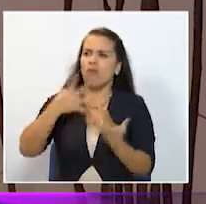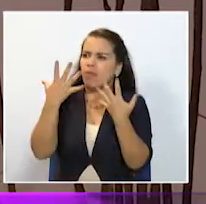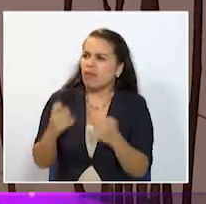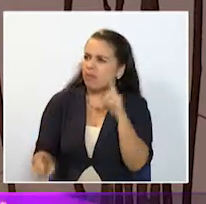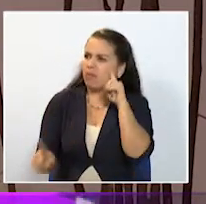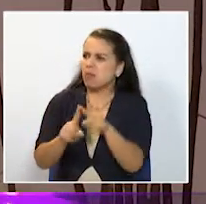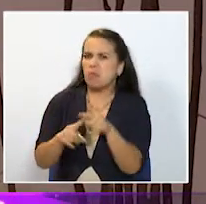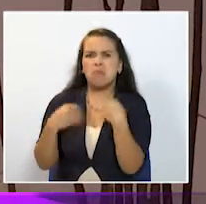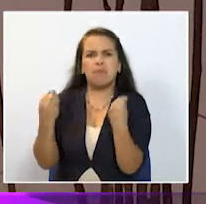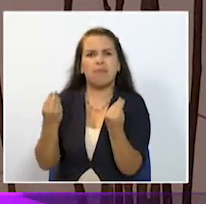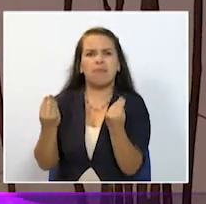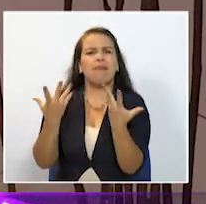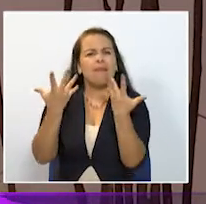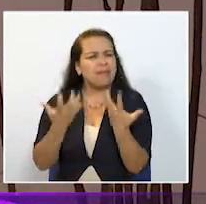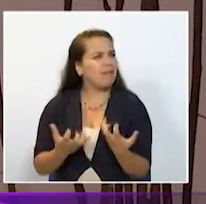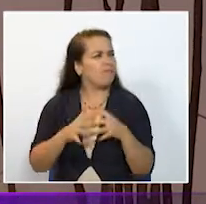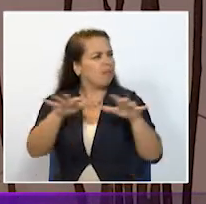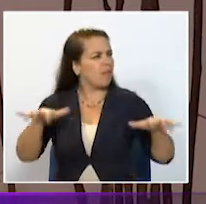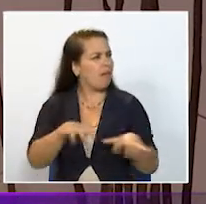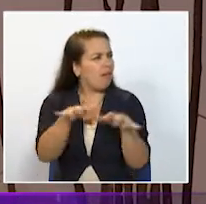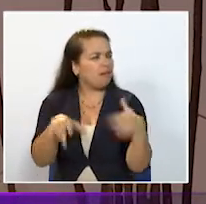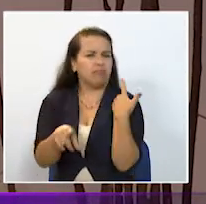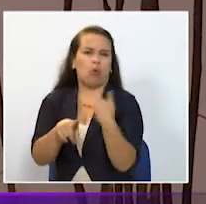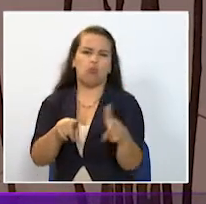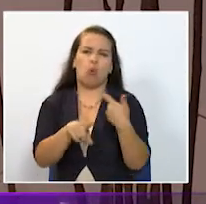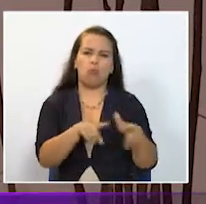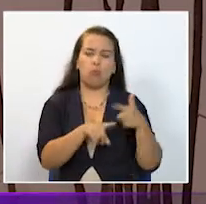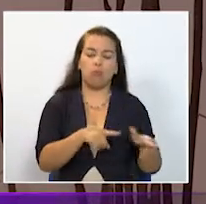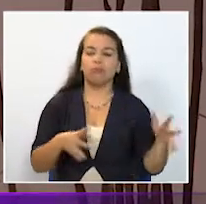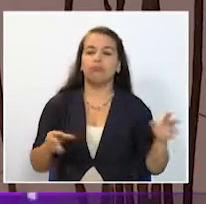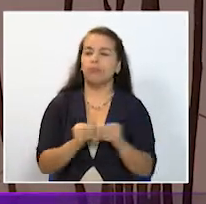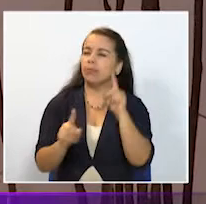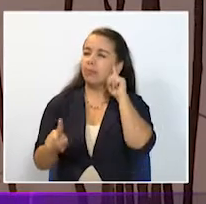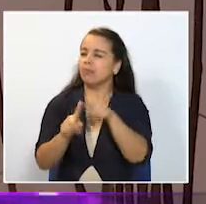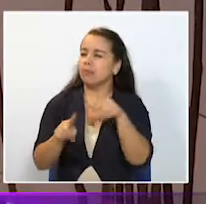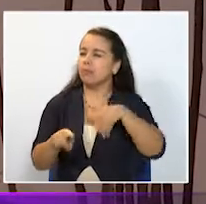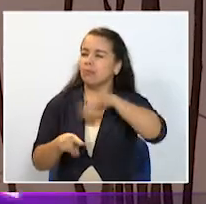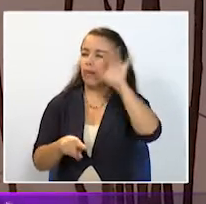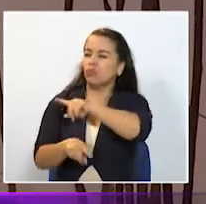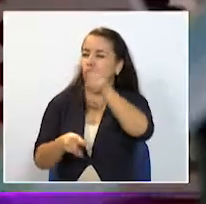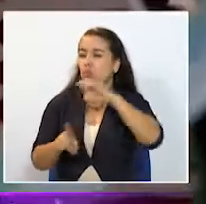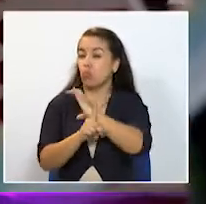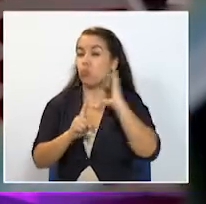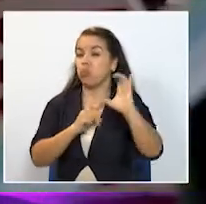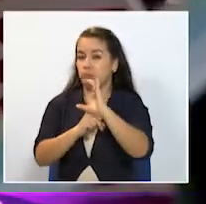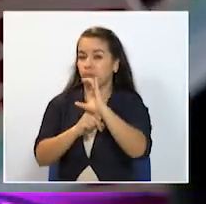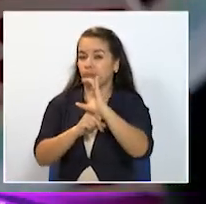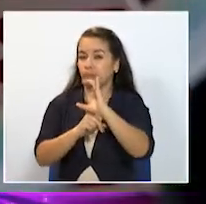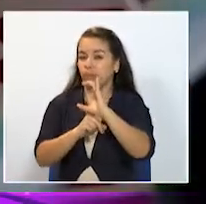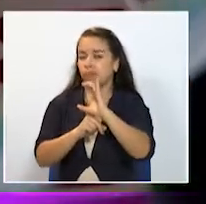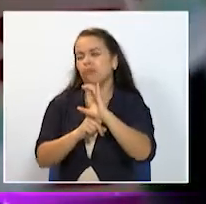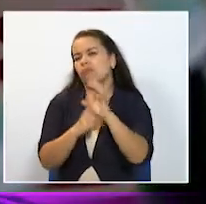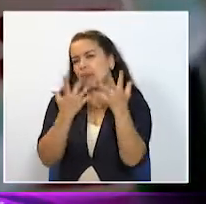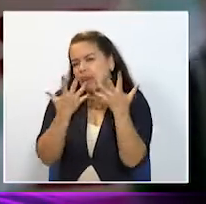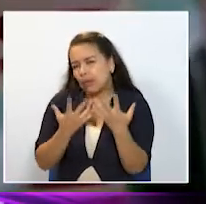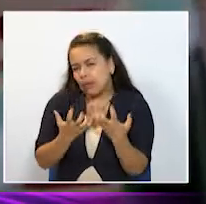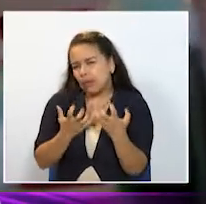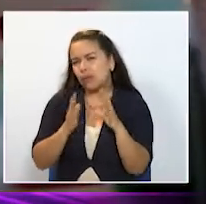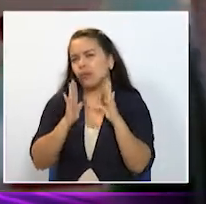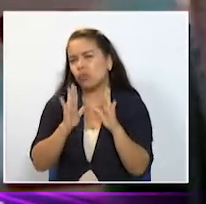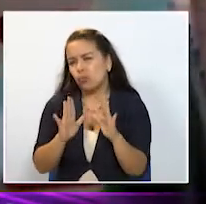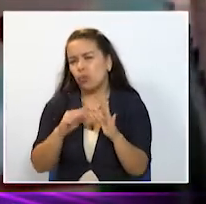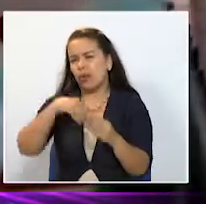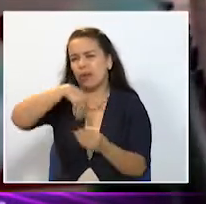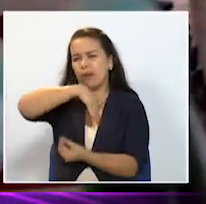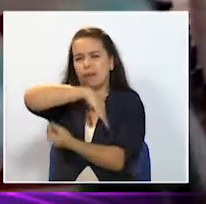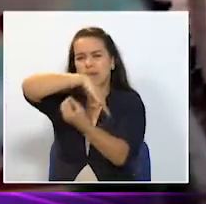varias actividades pero más que todo de índole cultural queremos darle un toque a Marsella